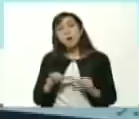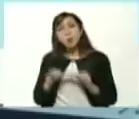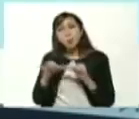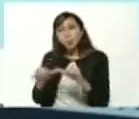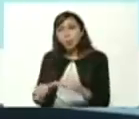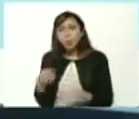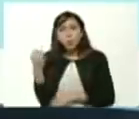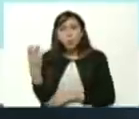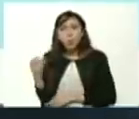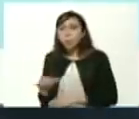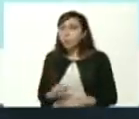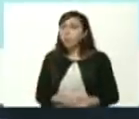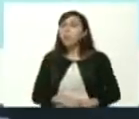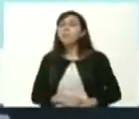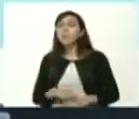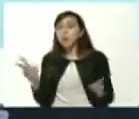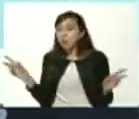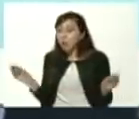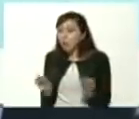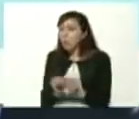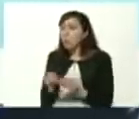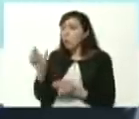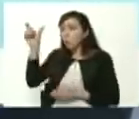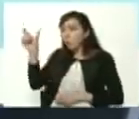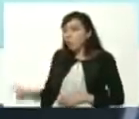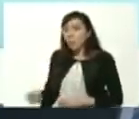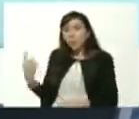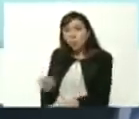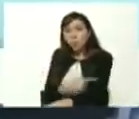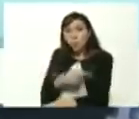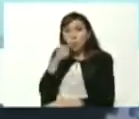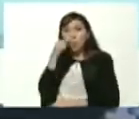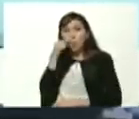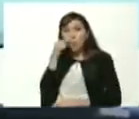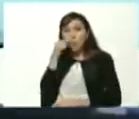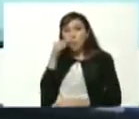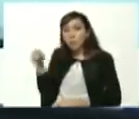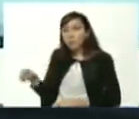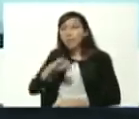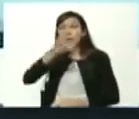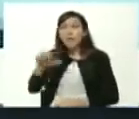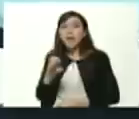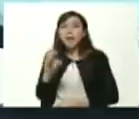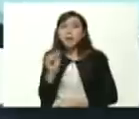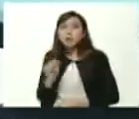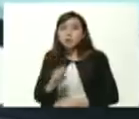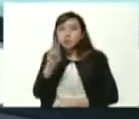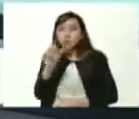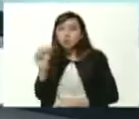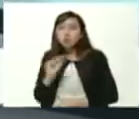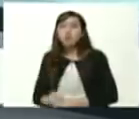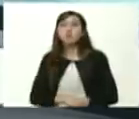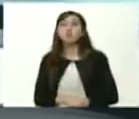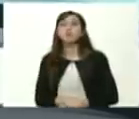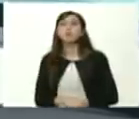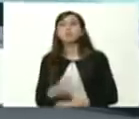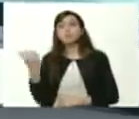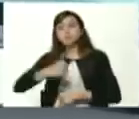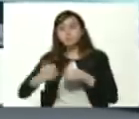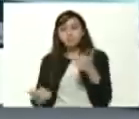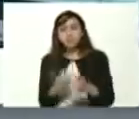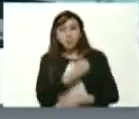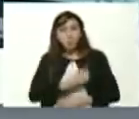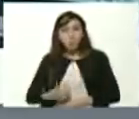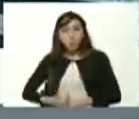dando largas aquí está mi compañero mi hermano y amigo Jesús Rodríguez alias Toto vicepresidente